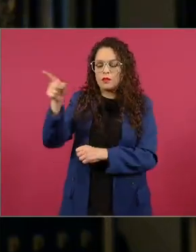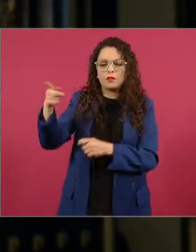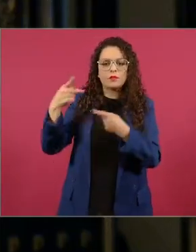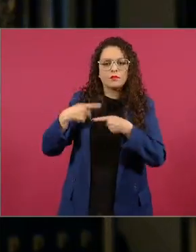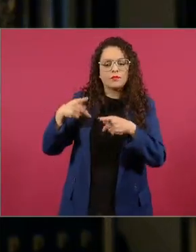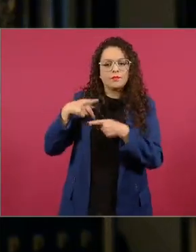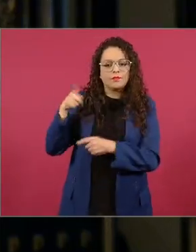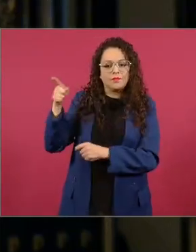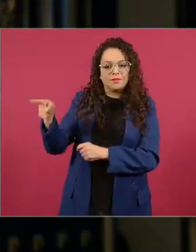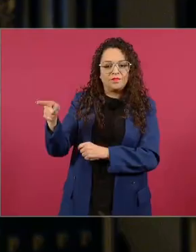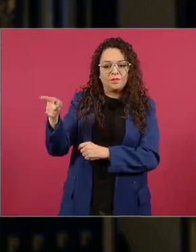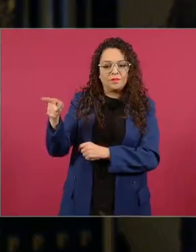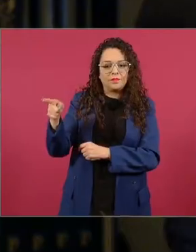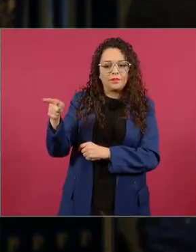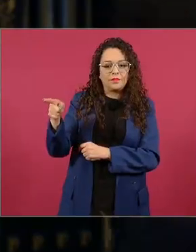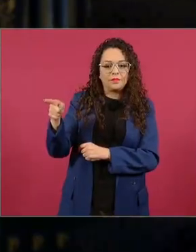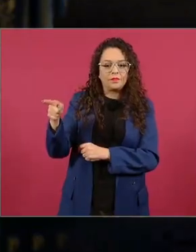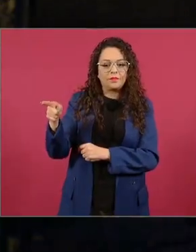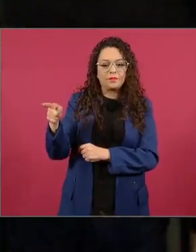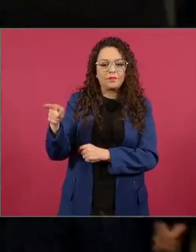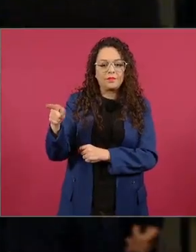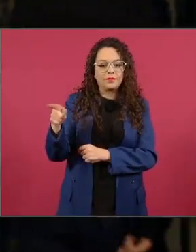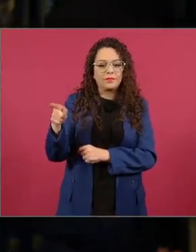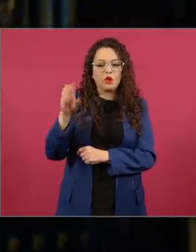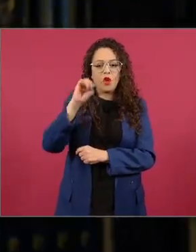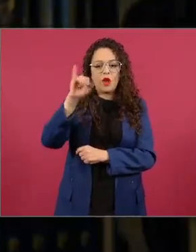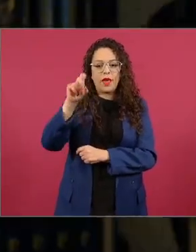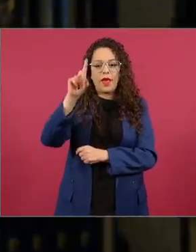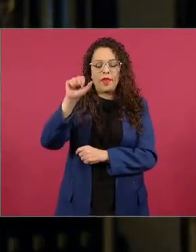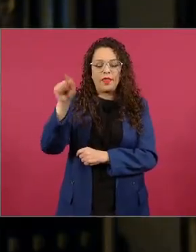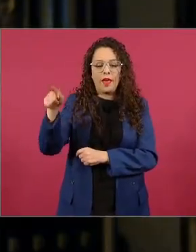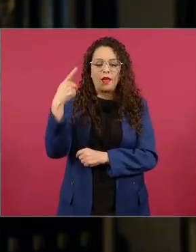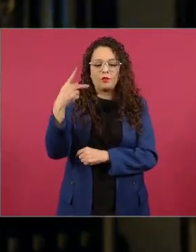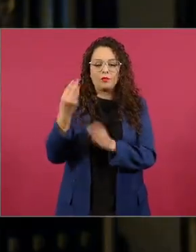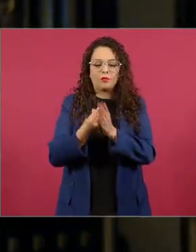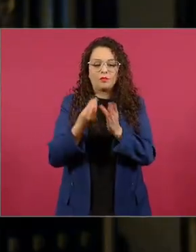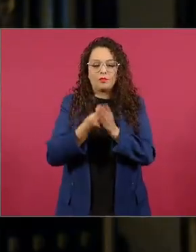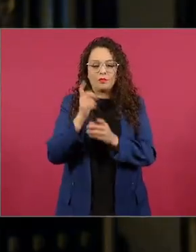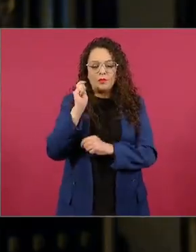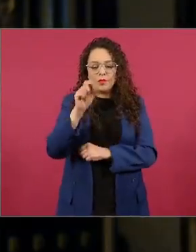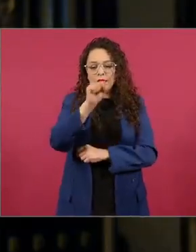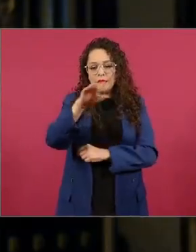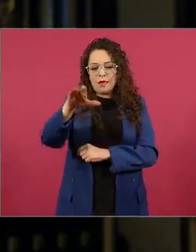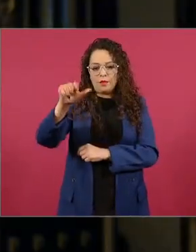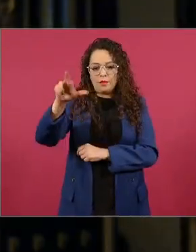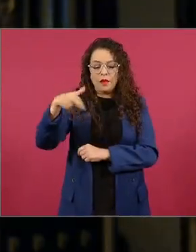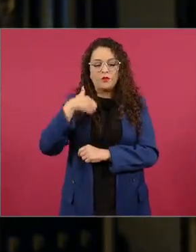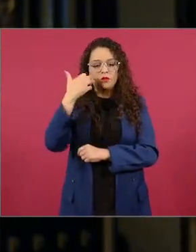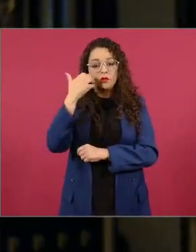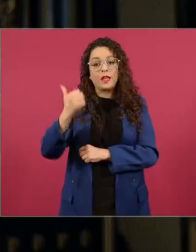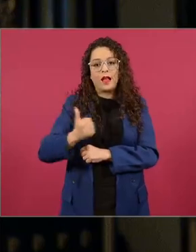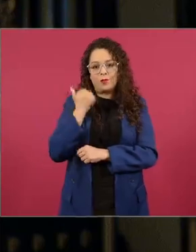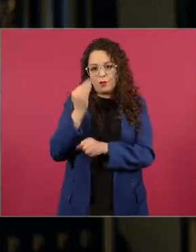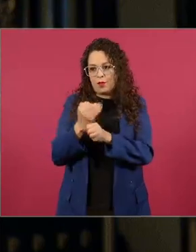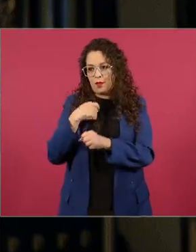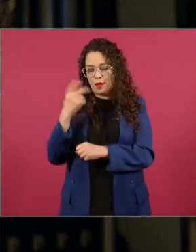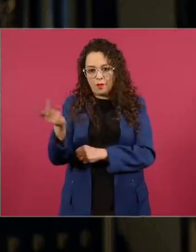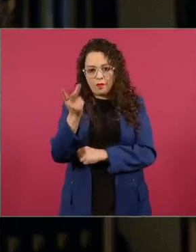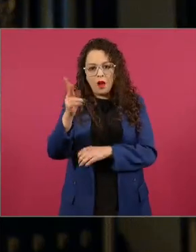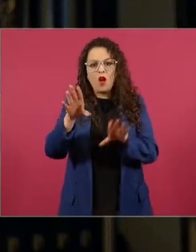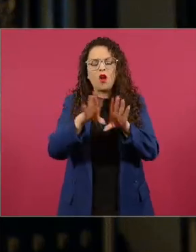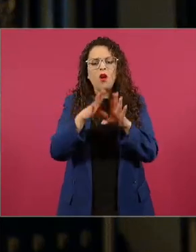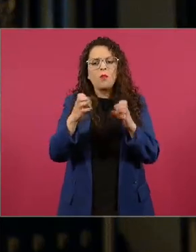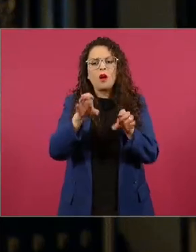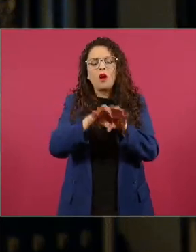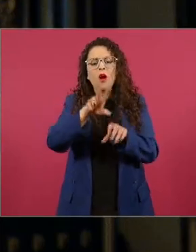Guaymas almirante que me preguntan y yo aprovecho que esté usted aquí cómo va el proceso de modernización del puerto